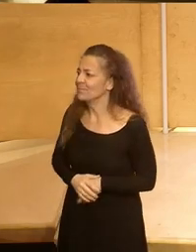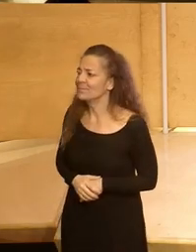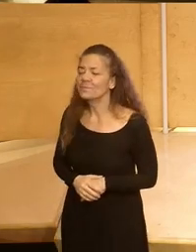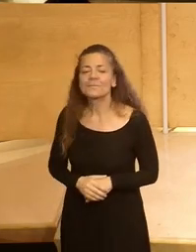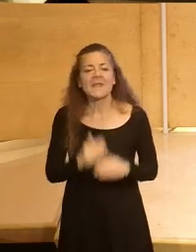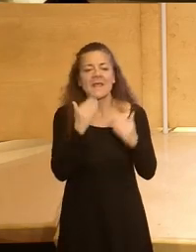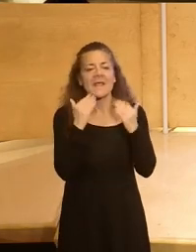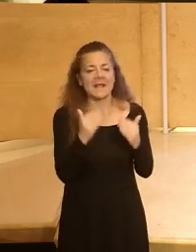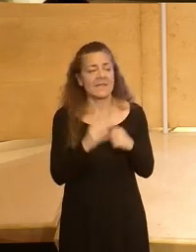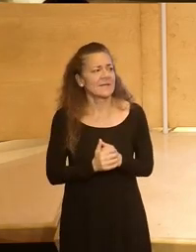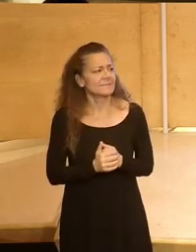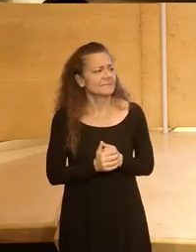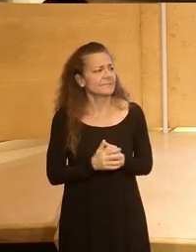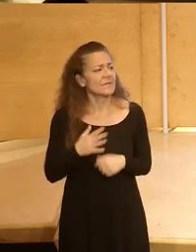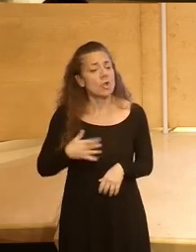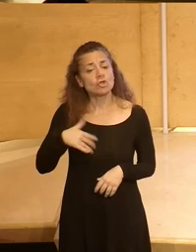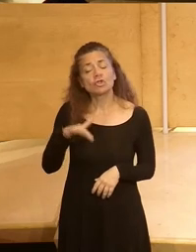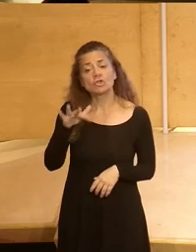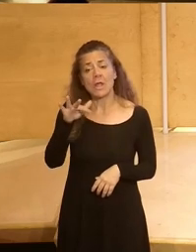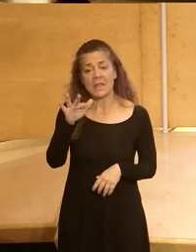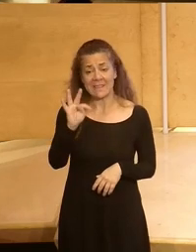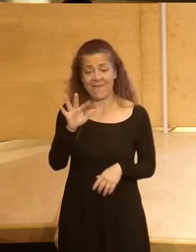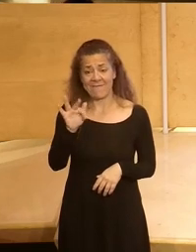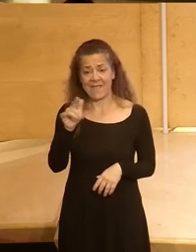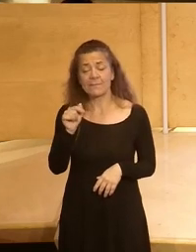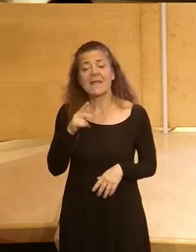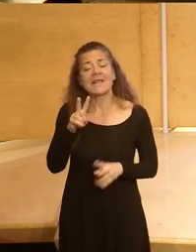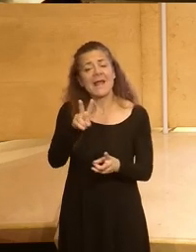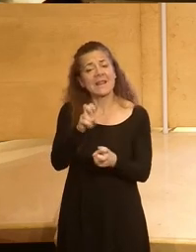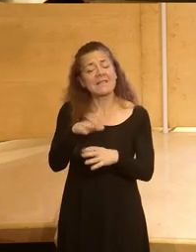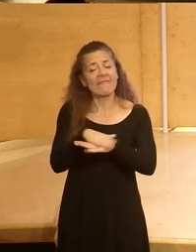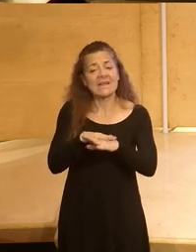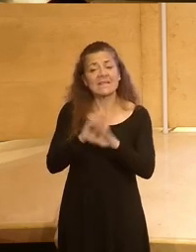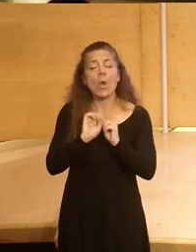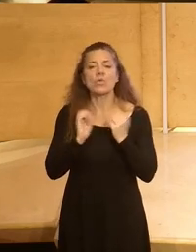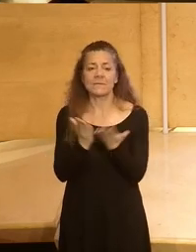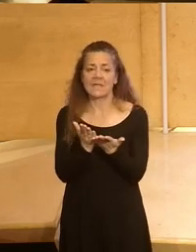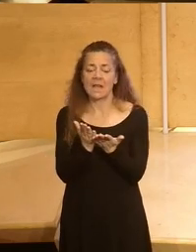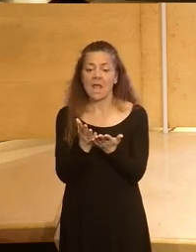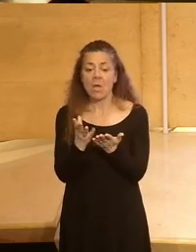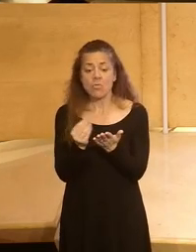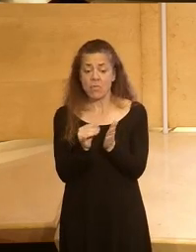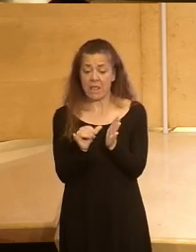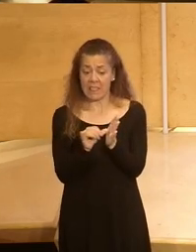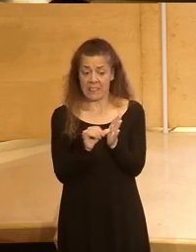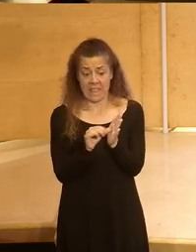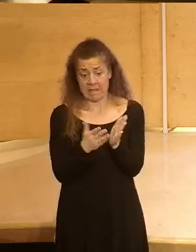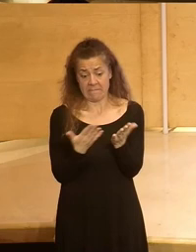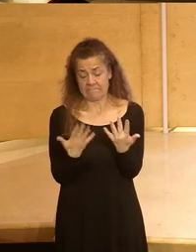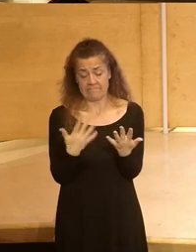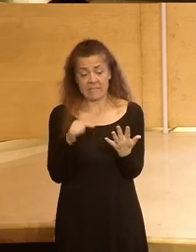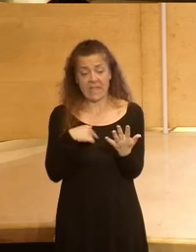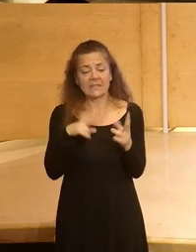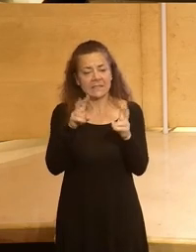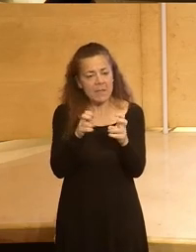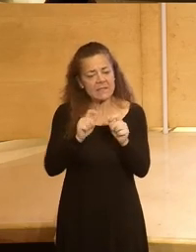Bueno estamos haciendo el TFG sobre la renta básica universal y muy pegado a todo lo que estamos hablando sobre